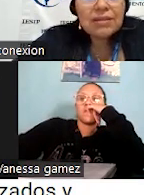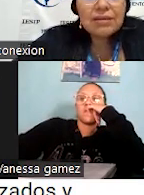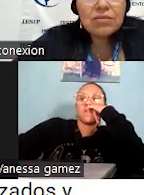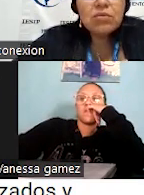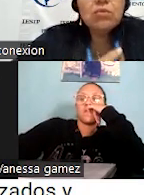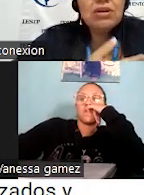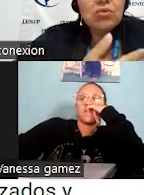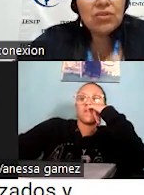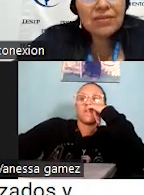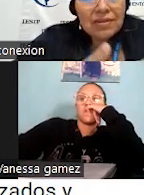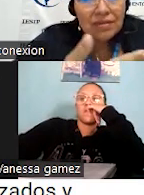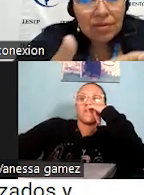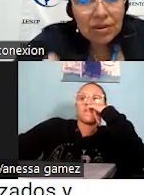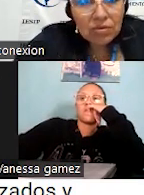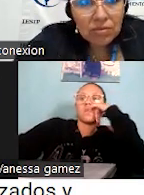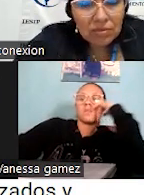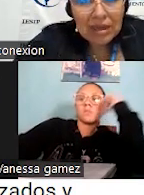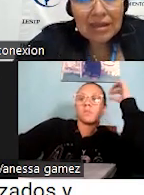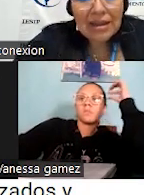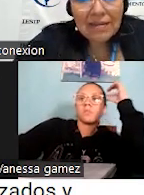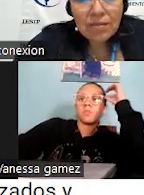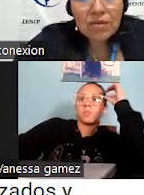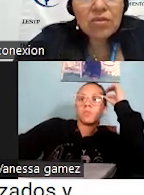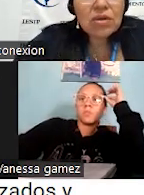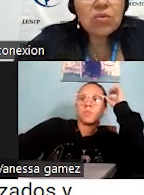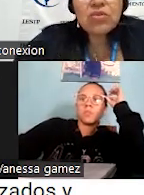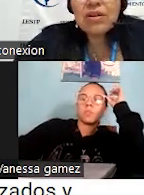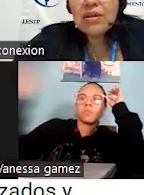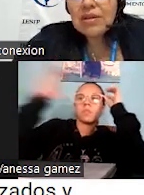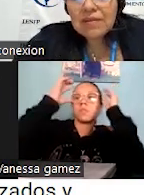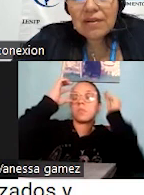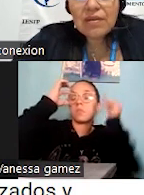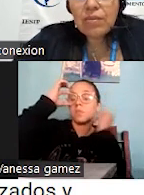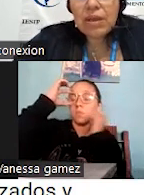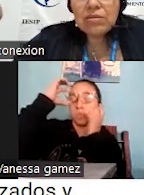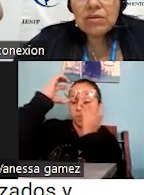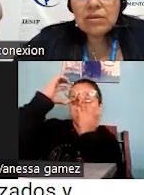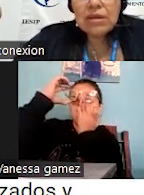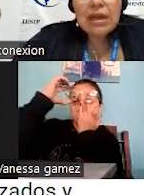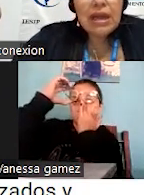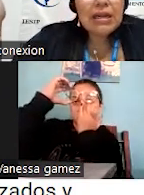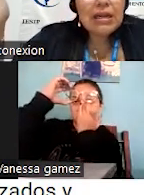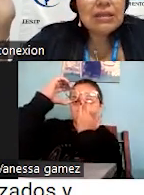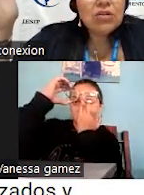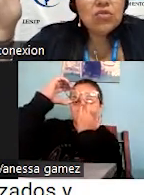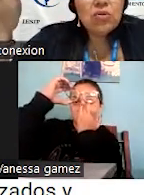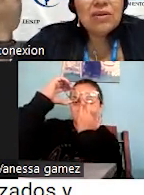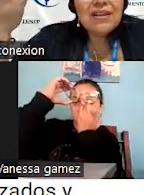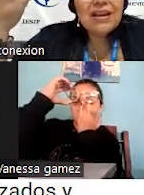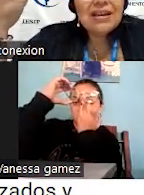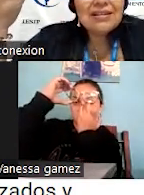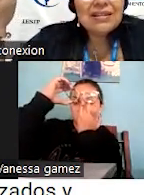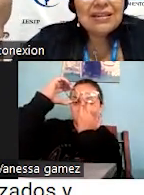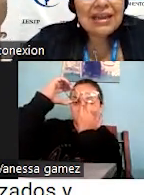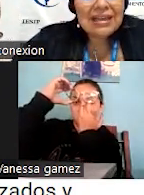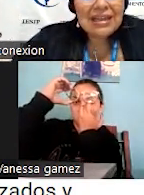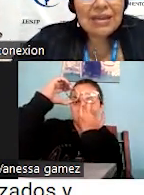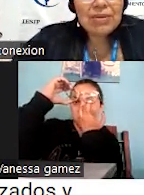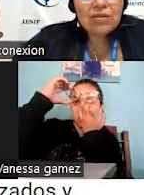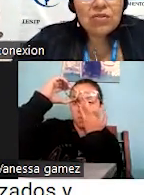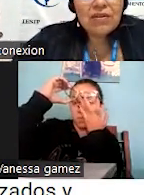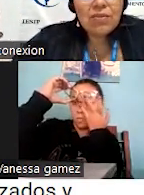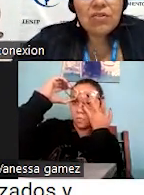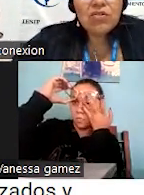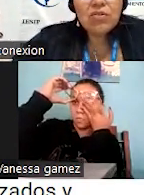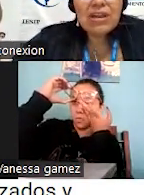sea tu sirvienta. Una cosa es ser servido, calidad de servicio y otra cosa es ser sirviente. El cliente no solo exige calidad